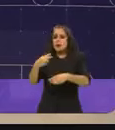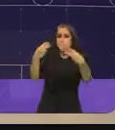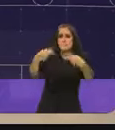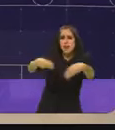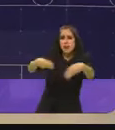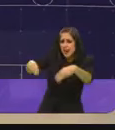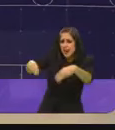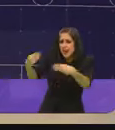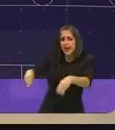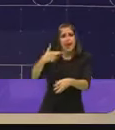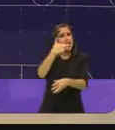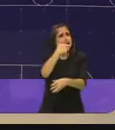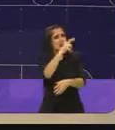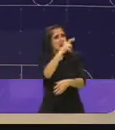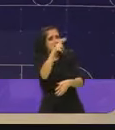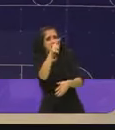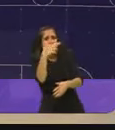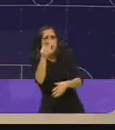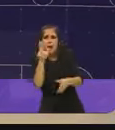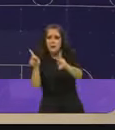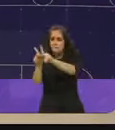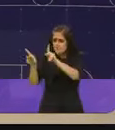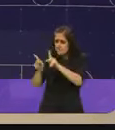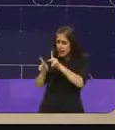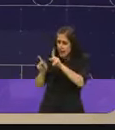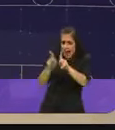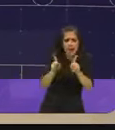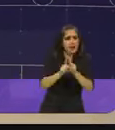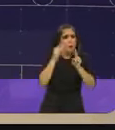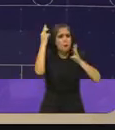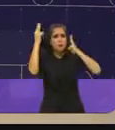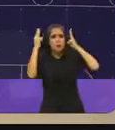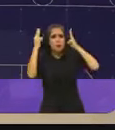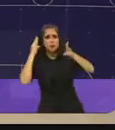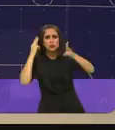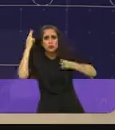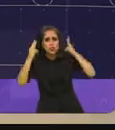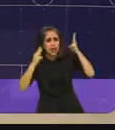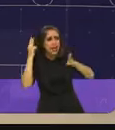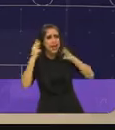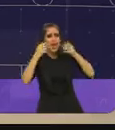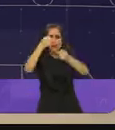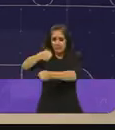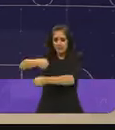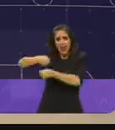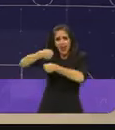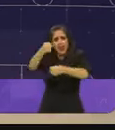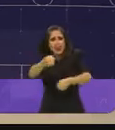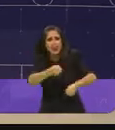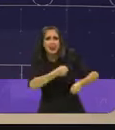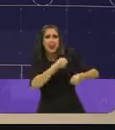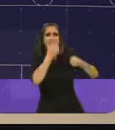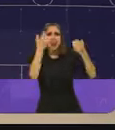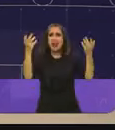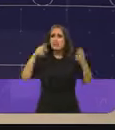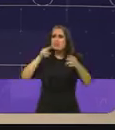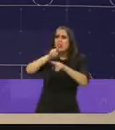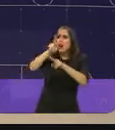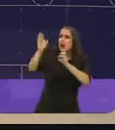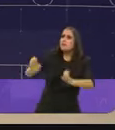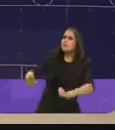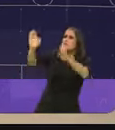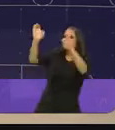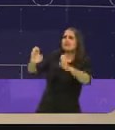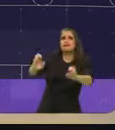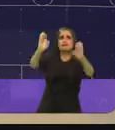grandes restaurantes de plazas y museos es una ciudad de trajineras y grandes rascacielos esta